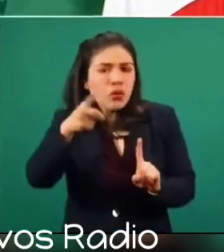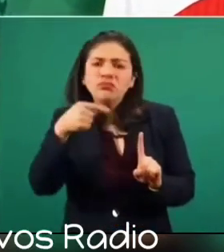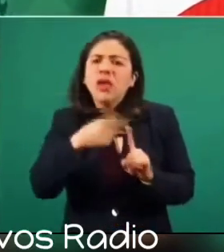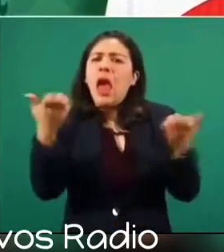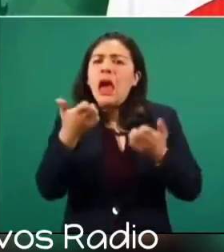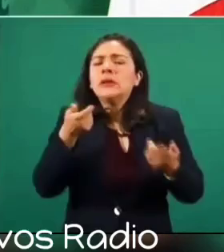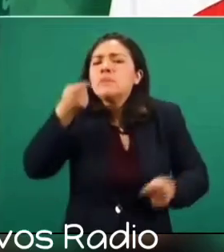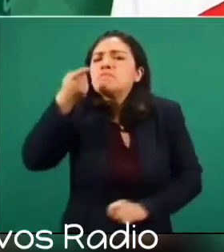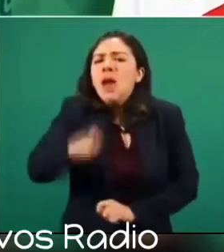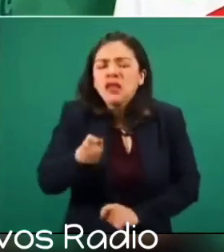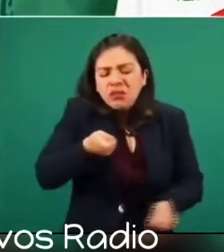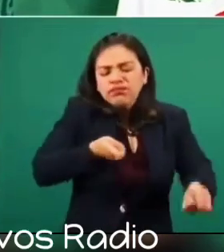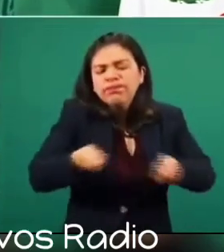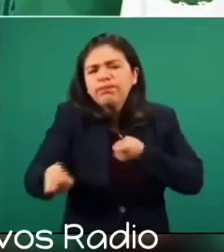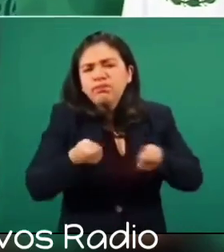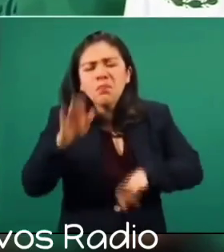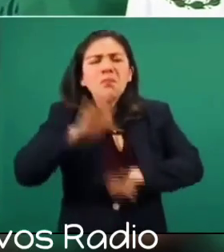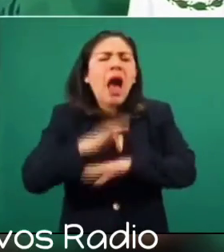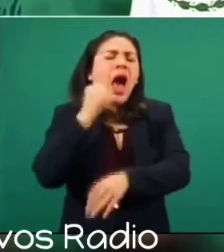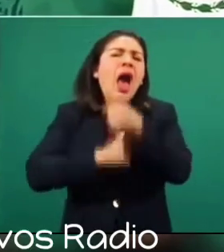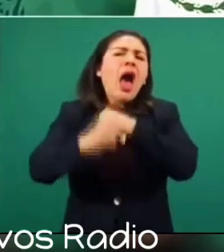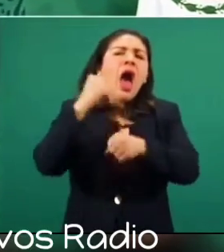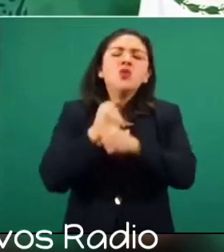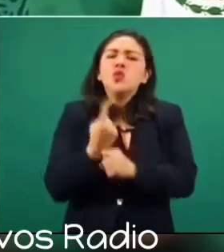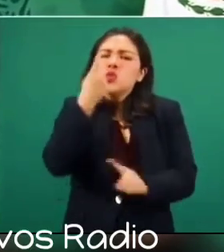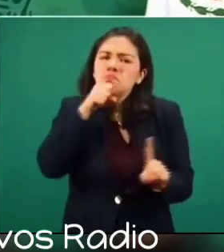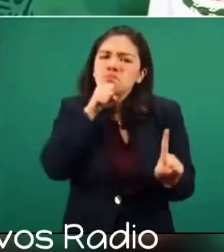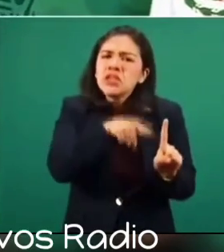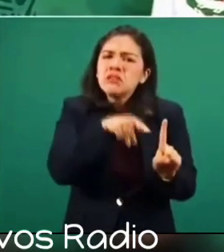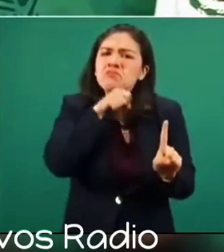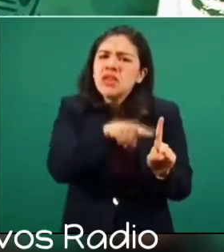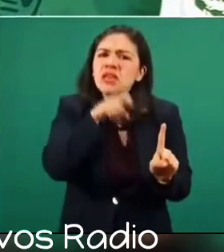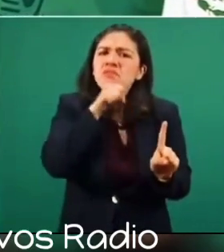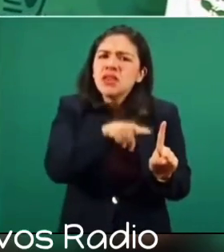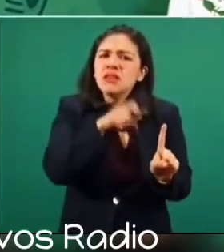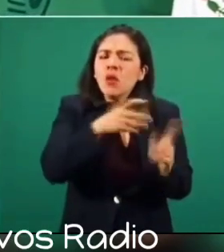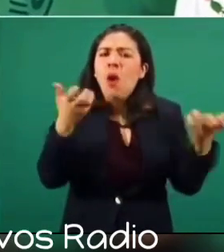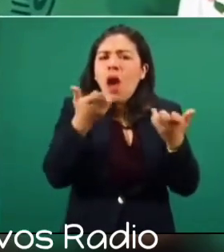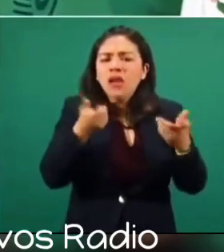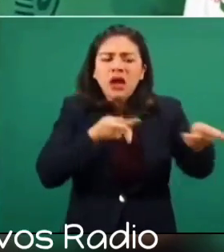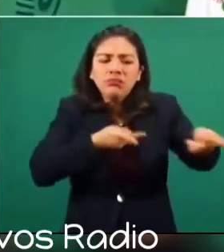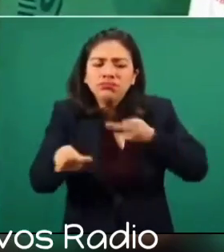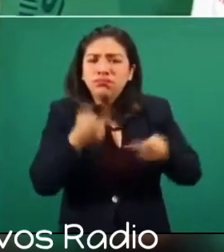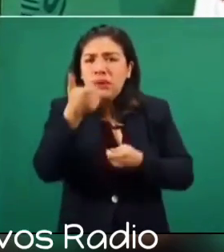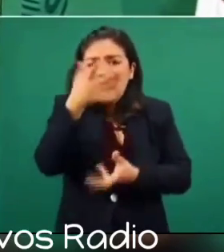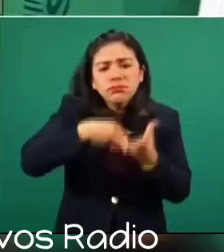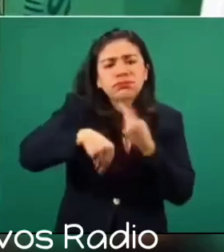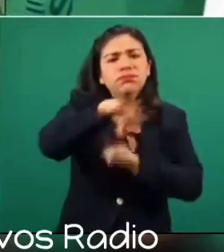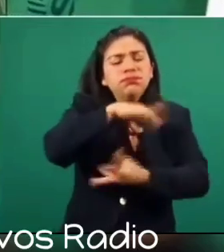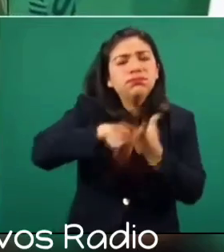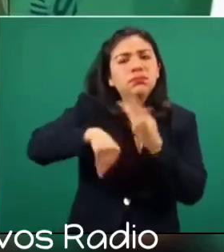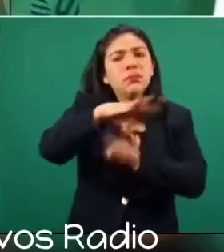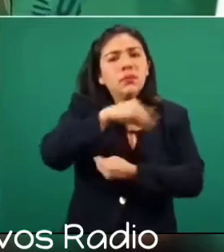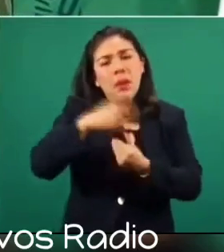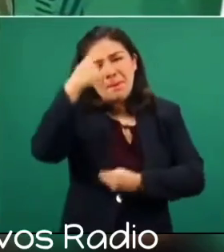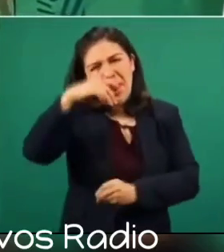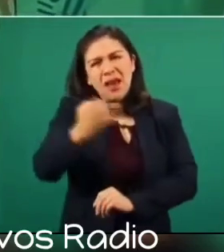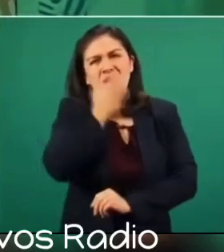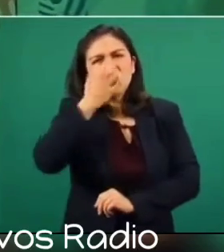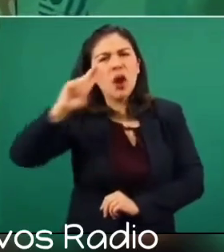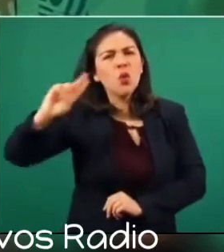desde hace años y manejan el presupuesto de